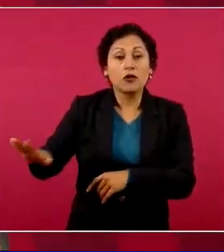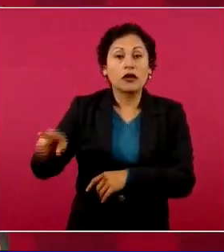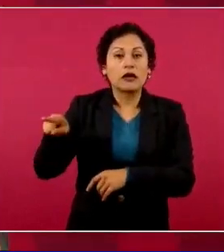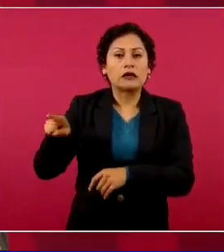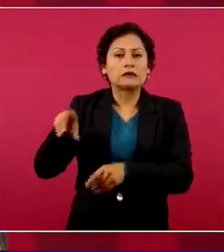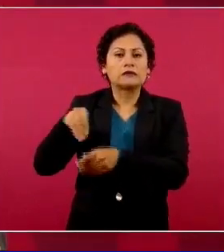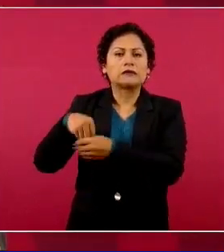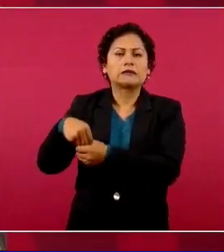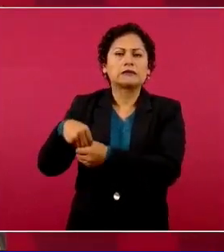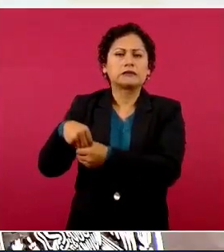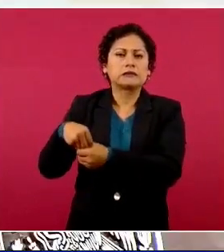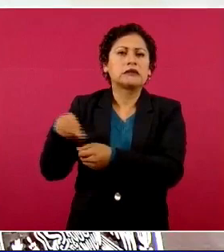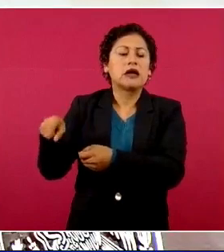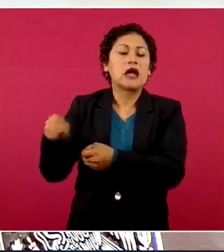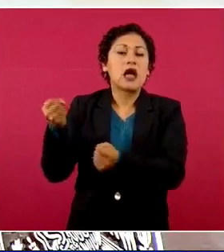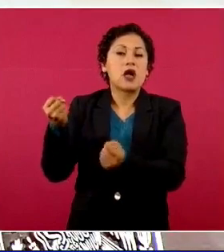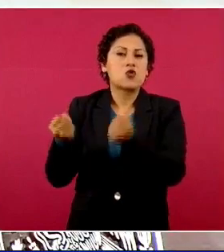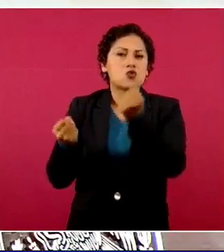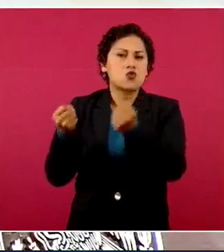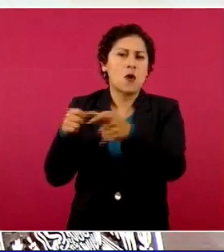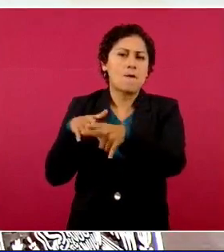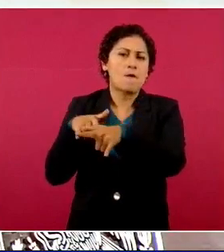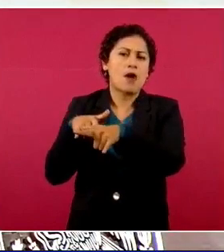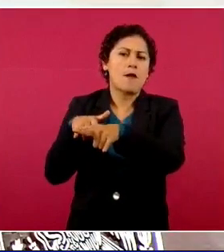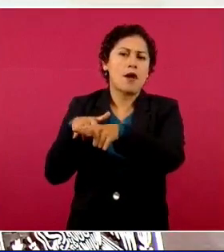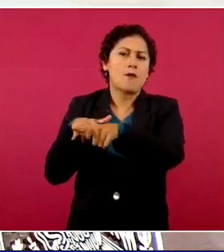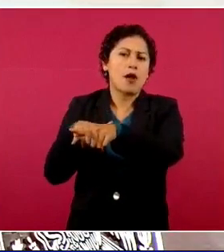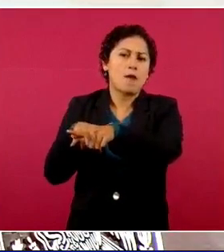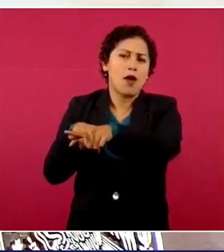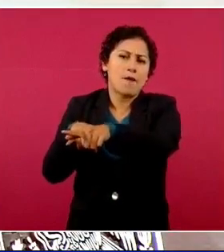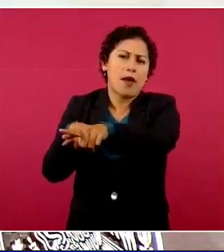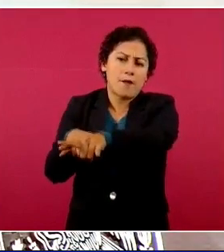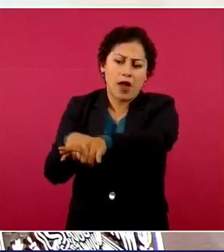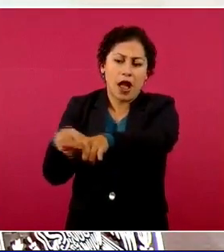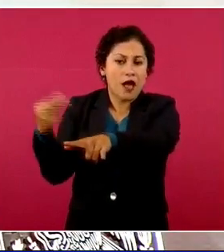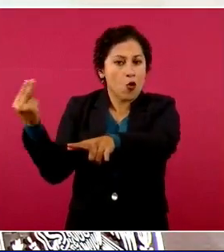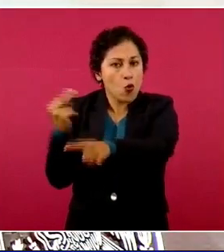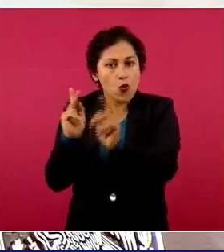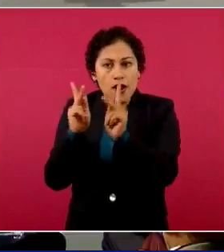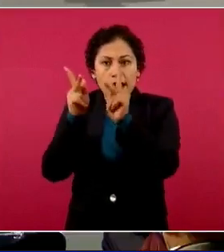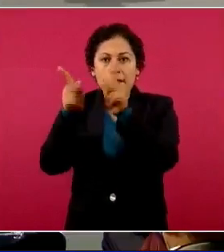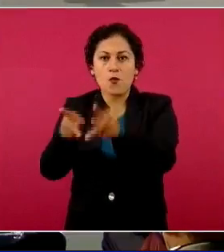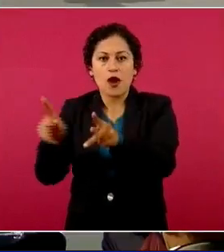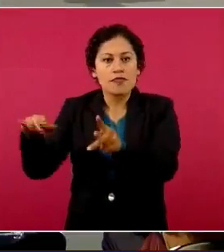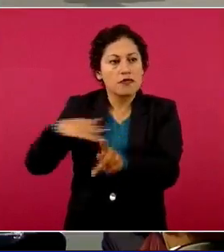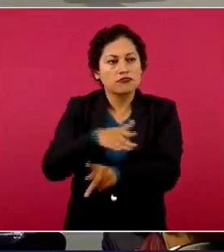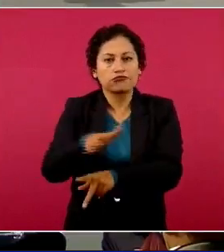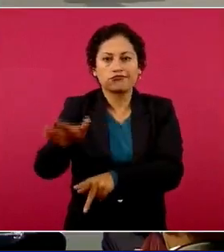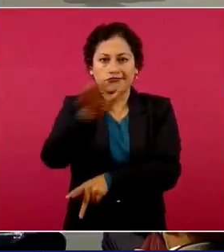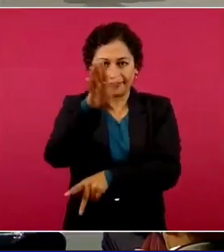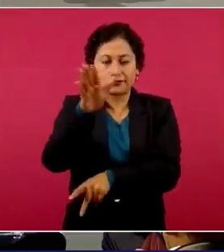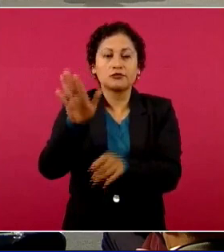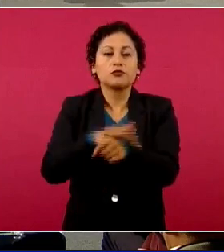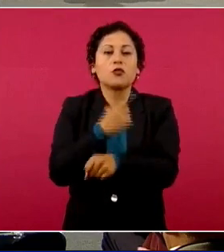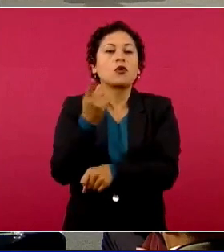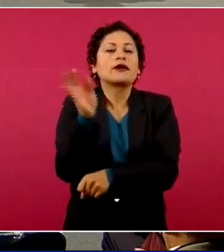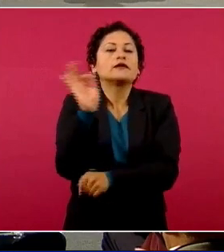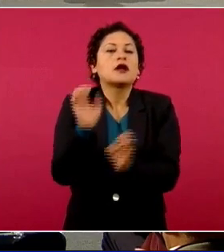de vehículos que no puede hacerse un desalojo